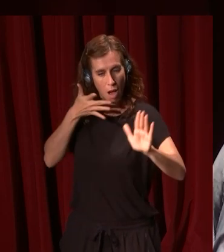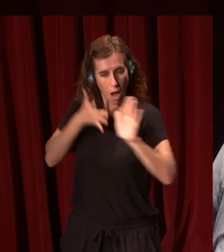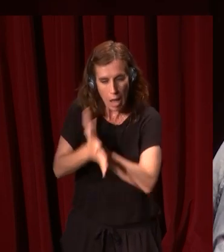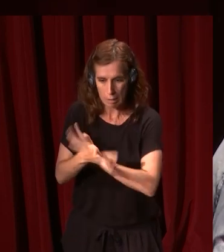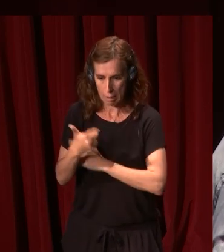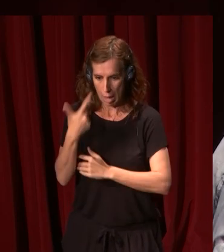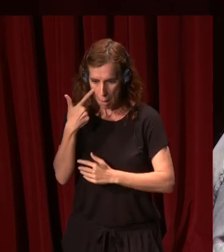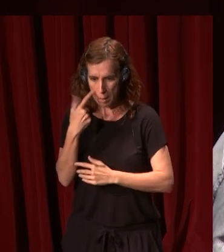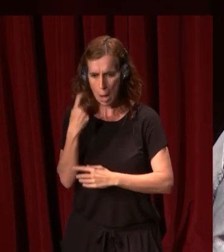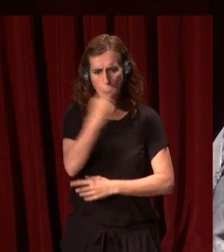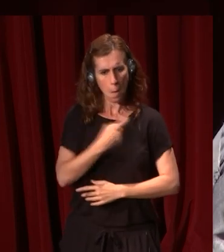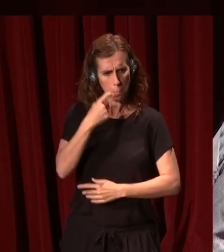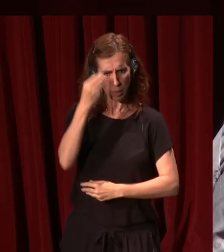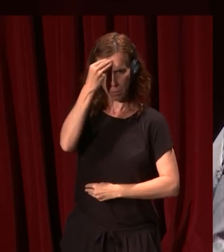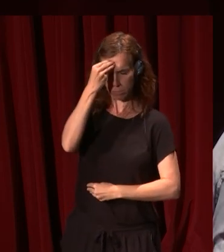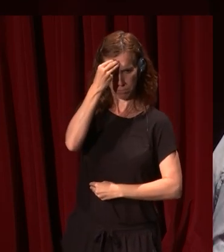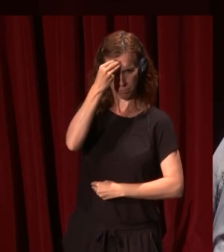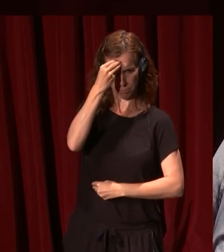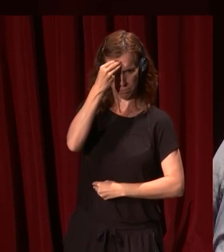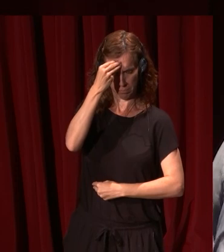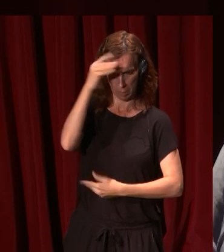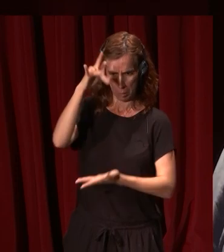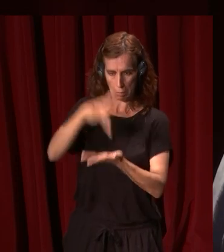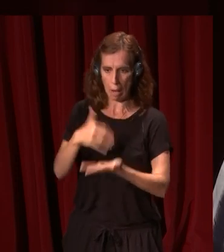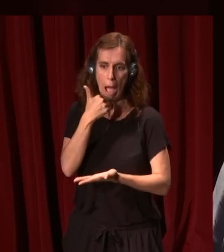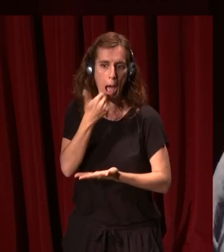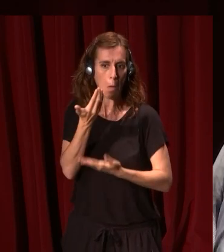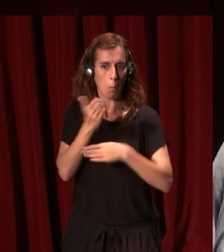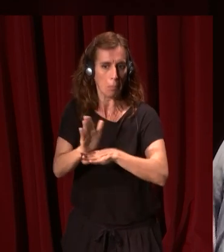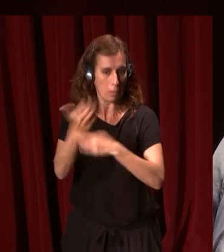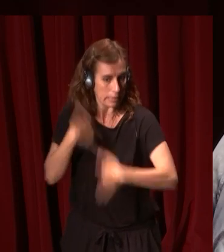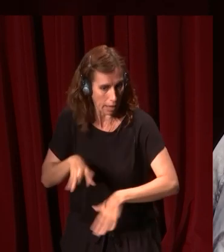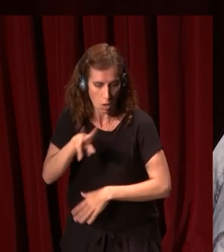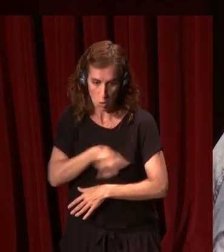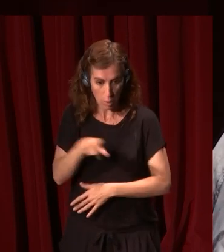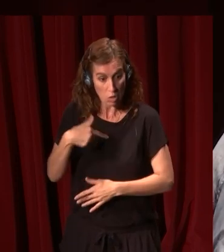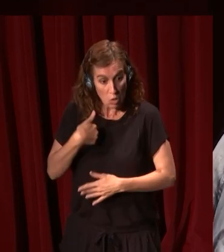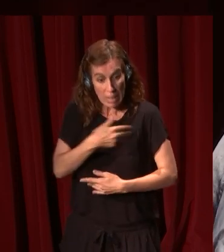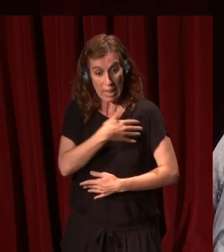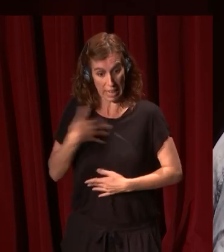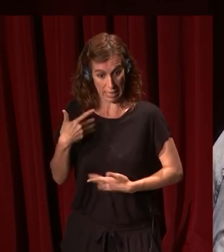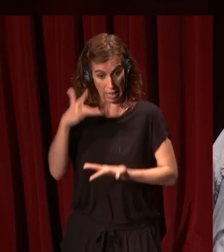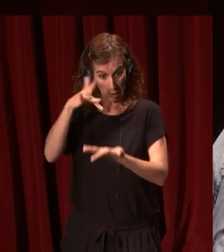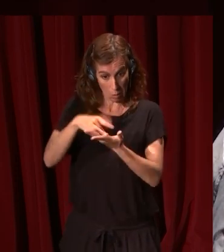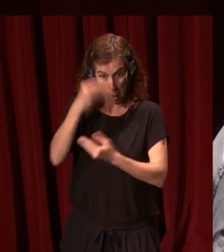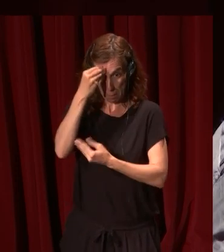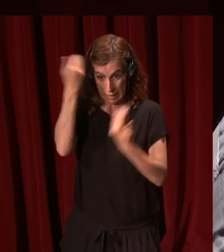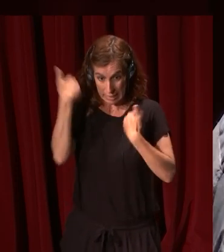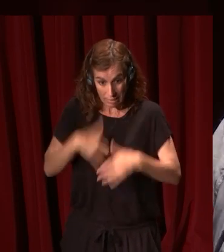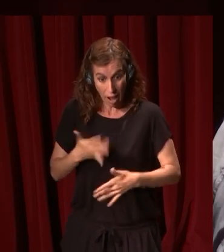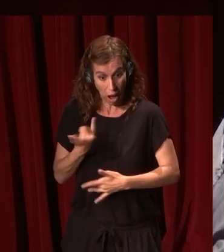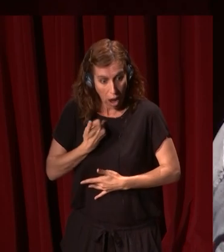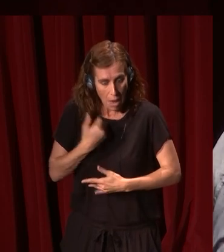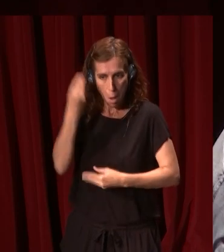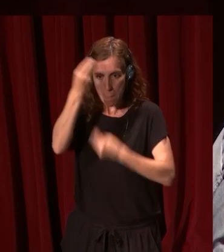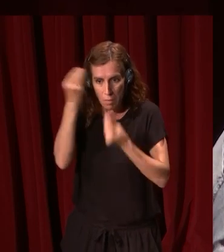cuestionar ese mito, no lo hace de forma priorística, yo no intenté acercarme a estos cuadros con eso en mente, simplemente cuando uno